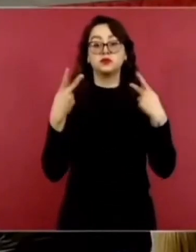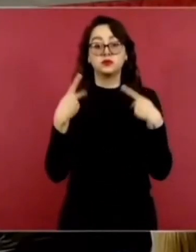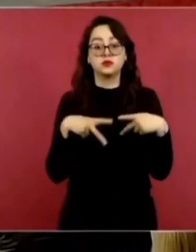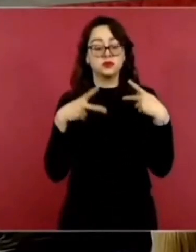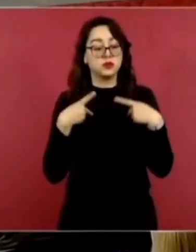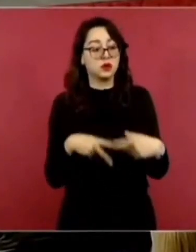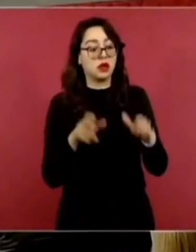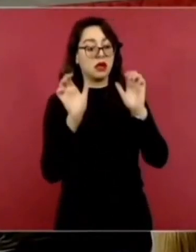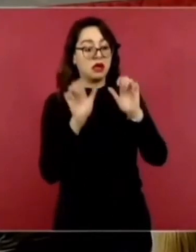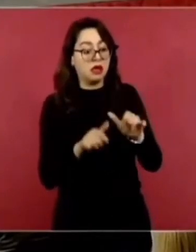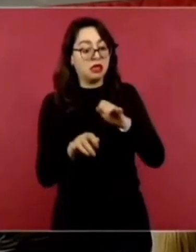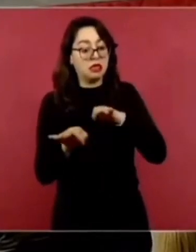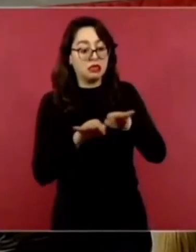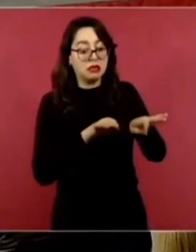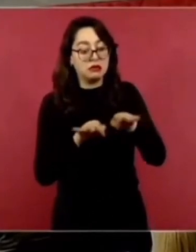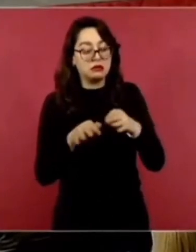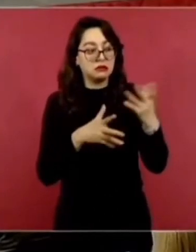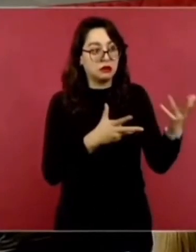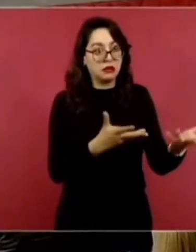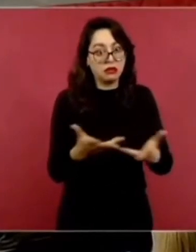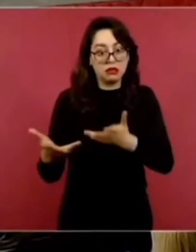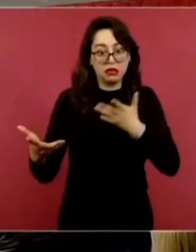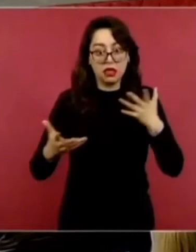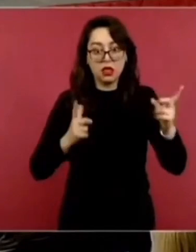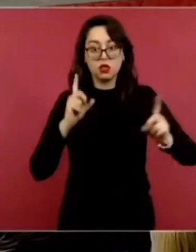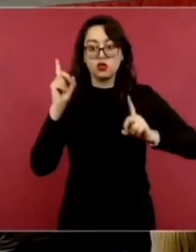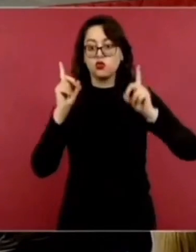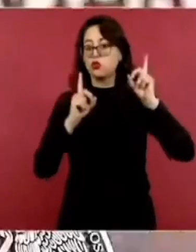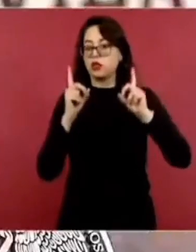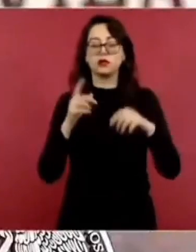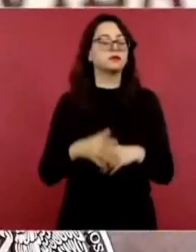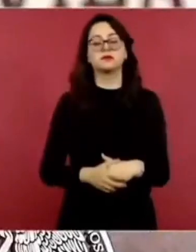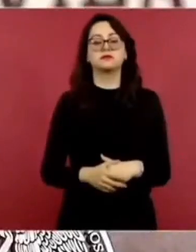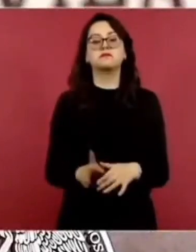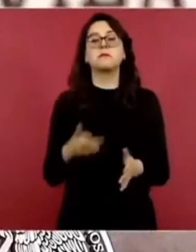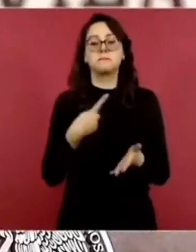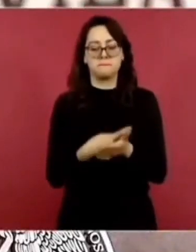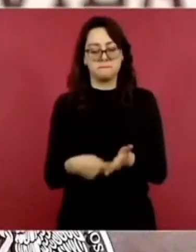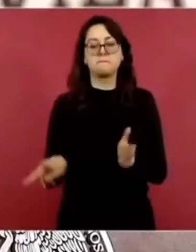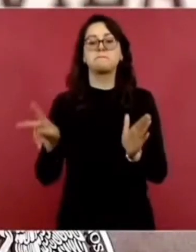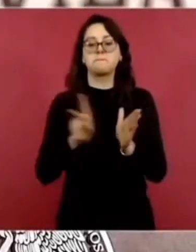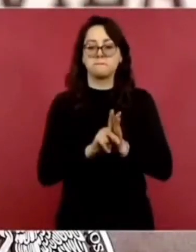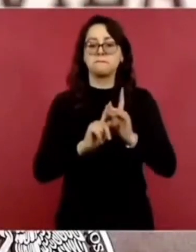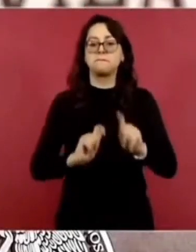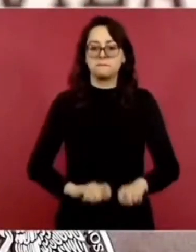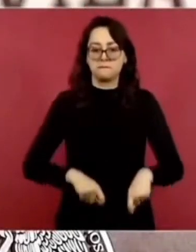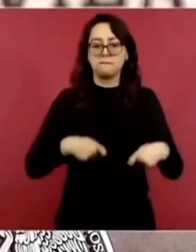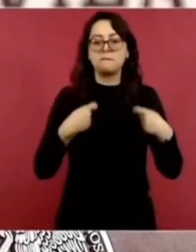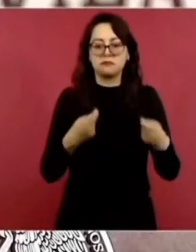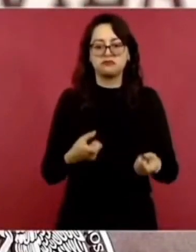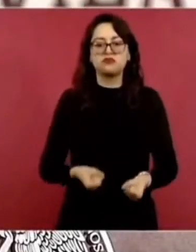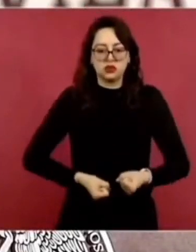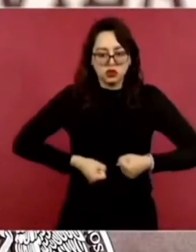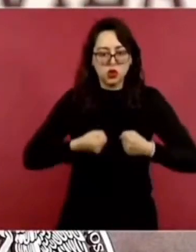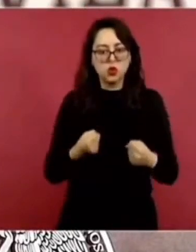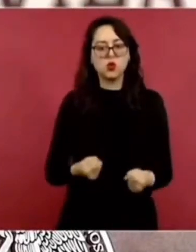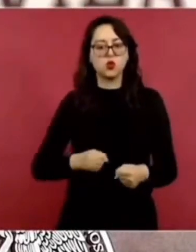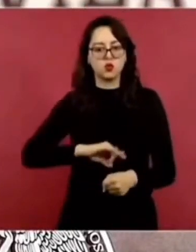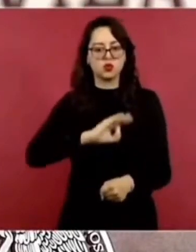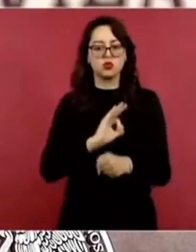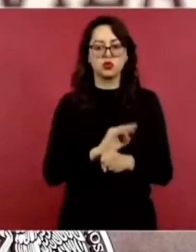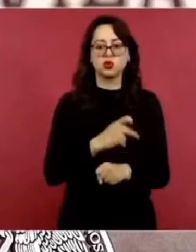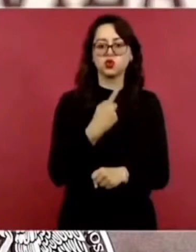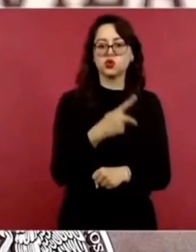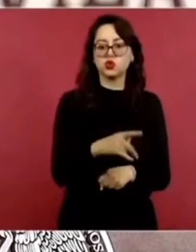salarial de los miles de trabajadores que ahora serán contratados por el IMSS-Bienestar. Y el